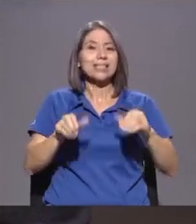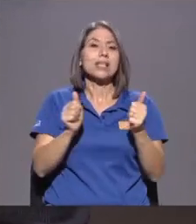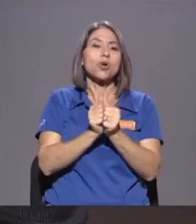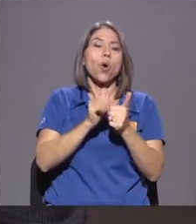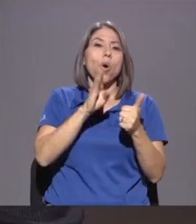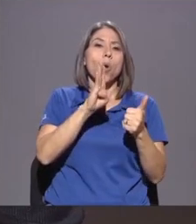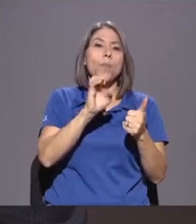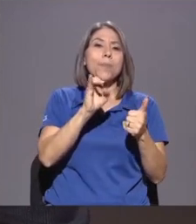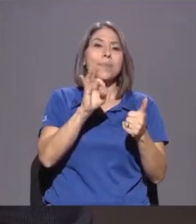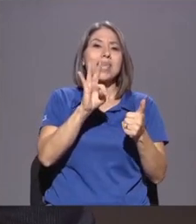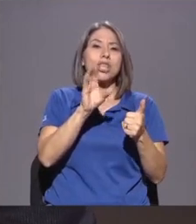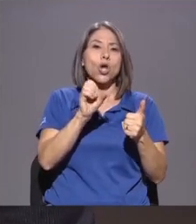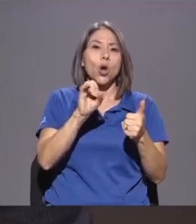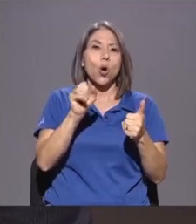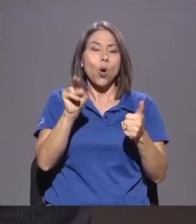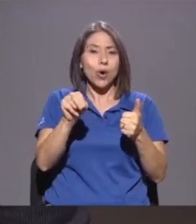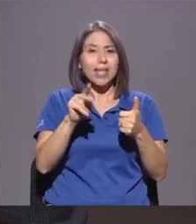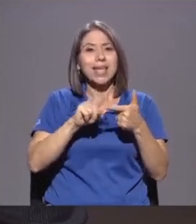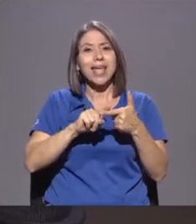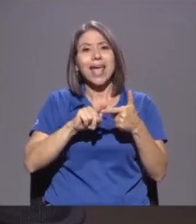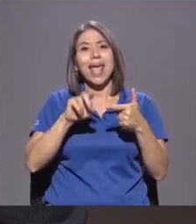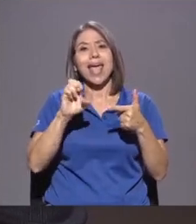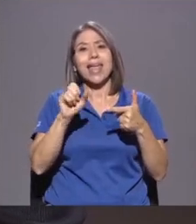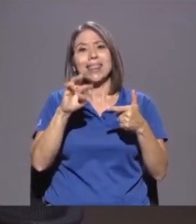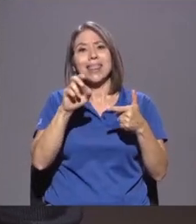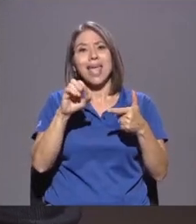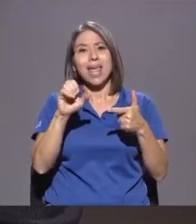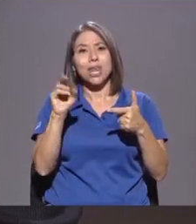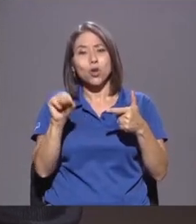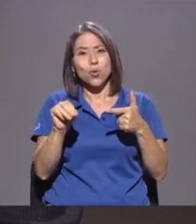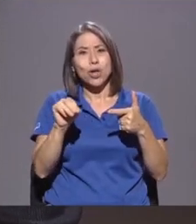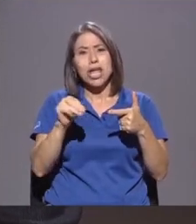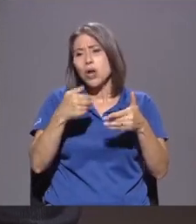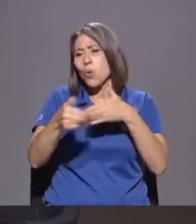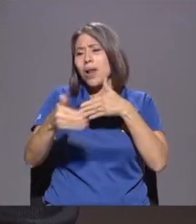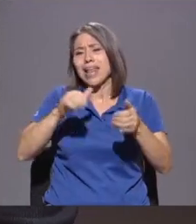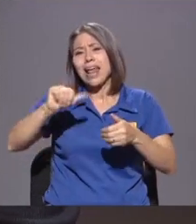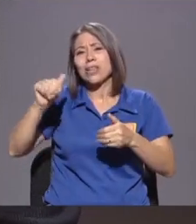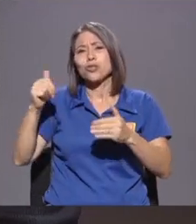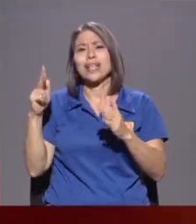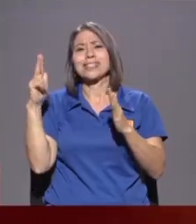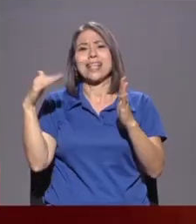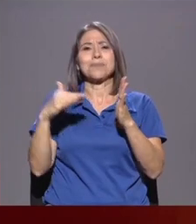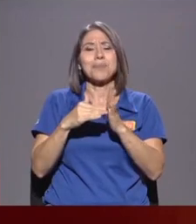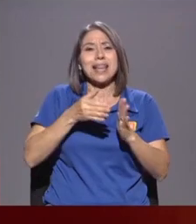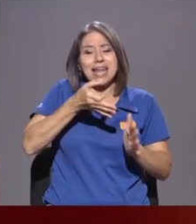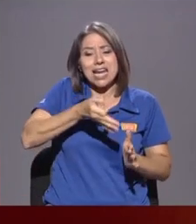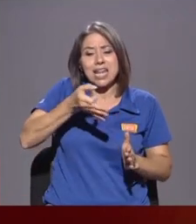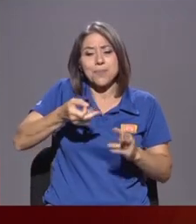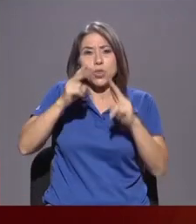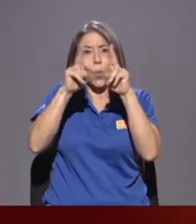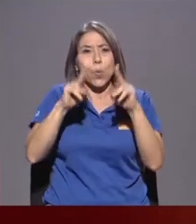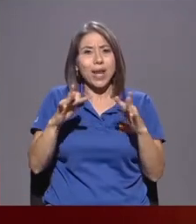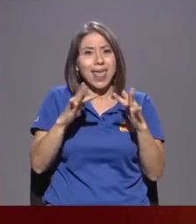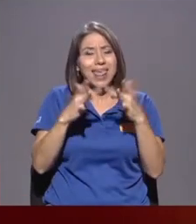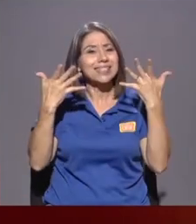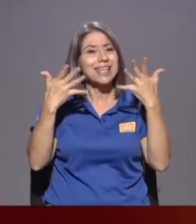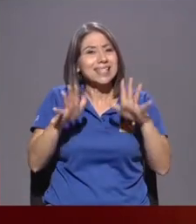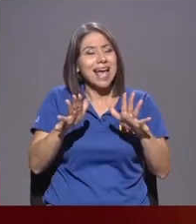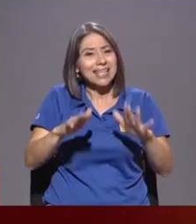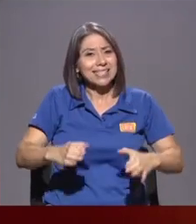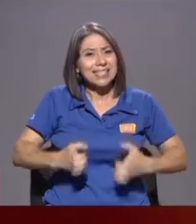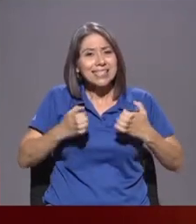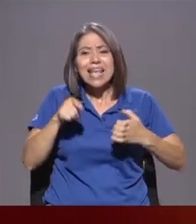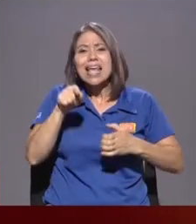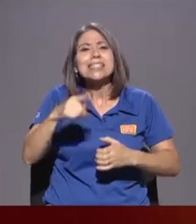Ethereum Y cualquiera de las otras 3000 criptomonedas Que efectivamente Existen ya en el mundo ¿Por qué ha causado? Entonces aquí se parece